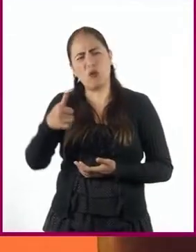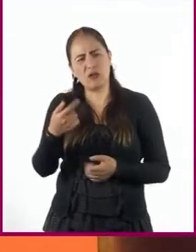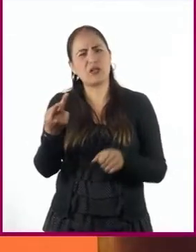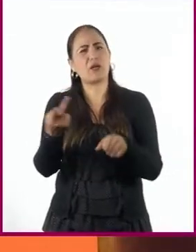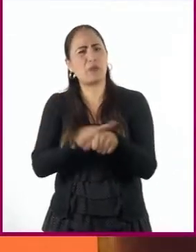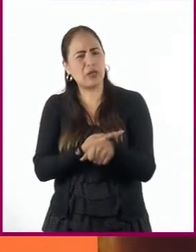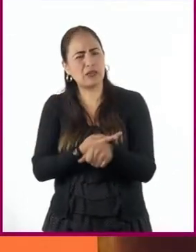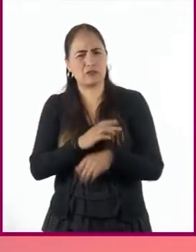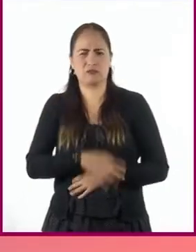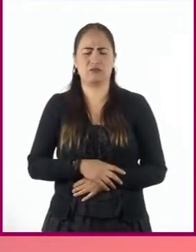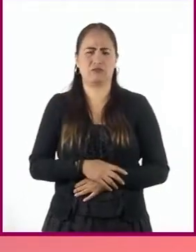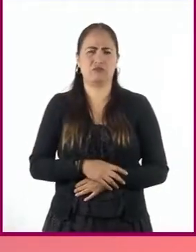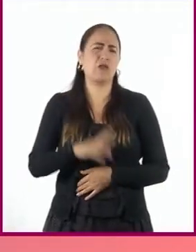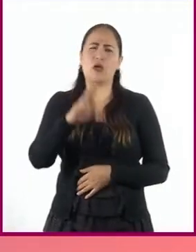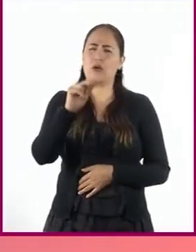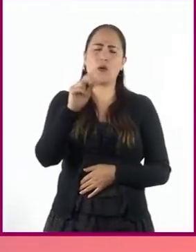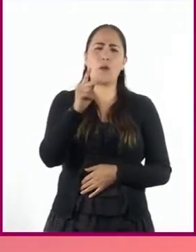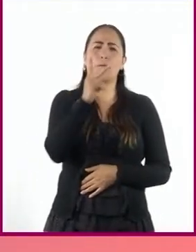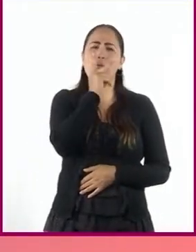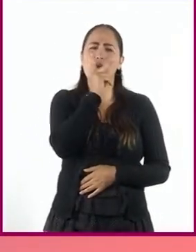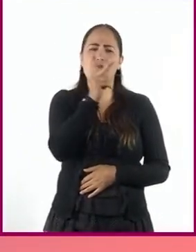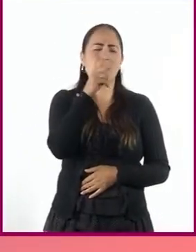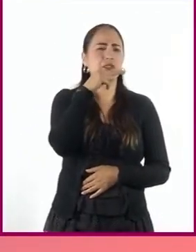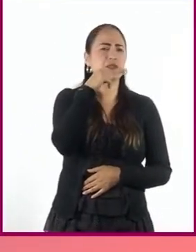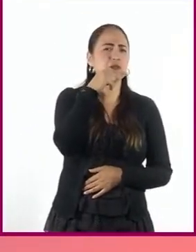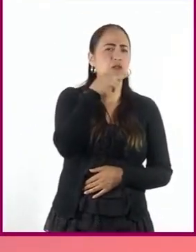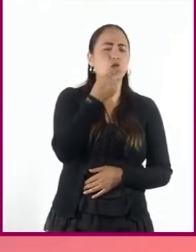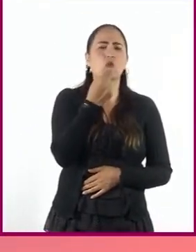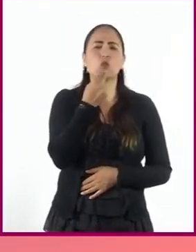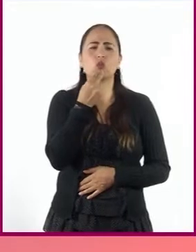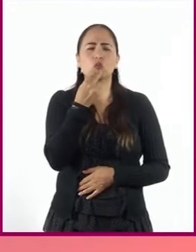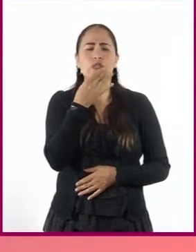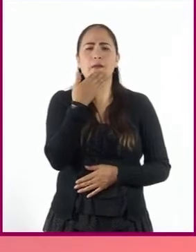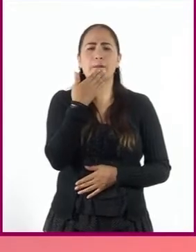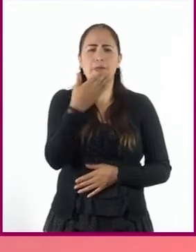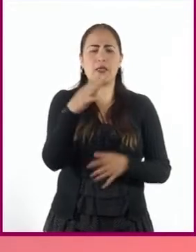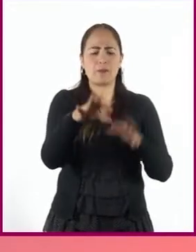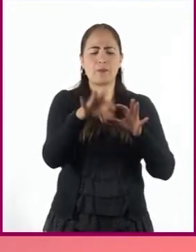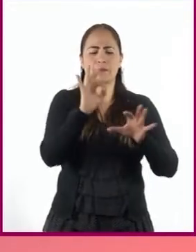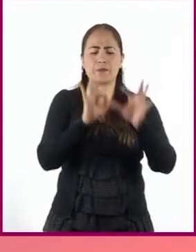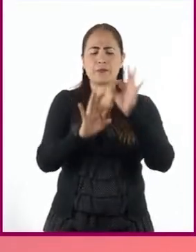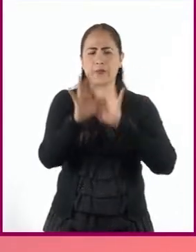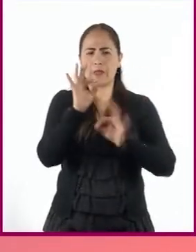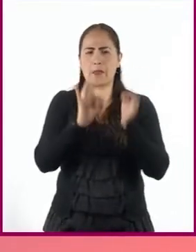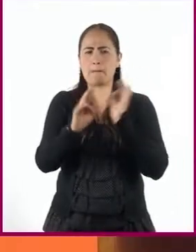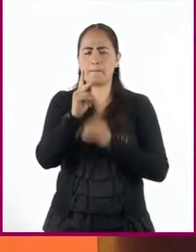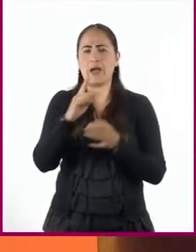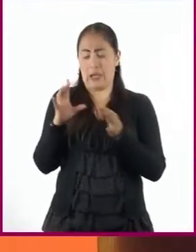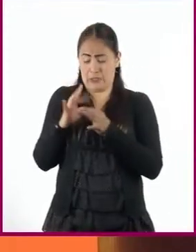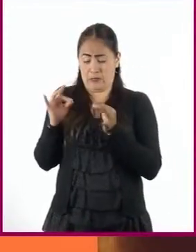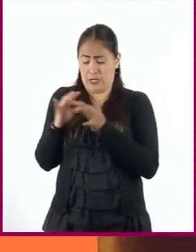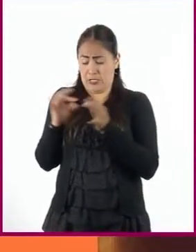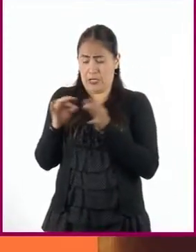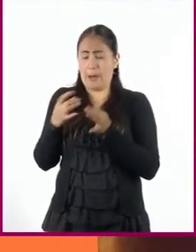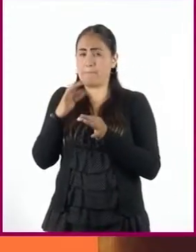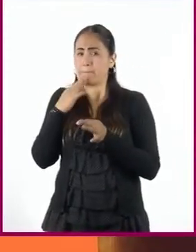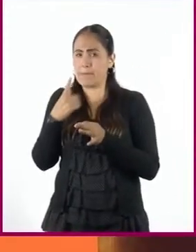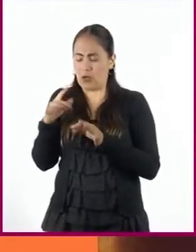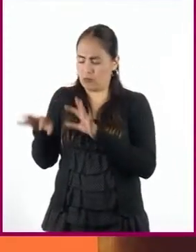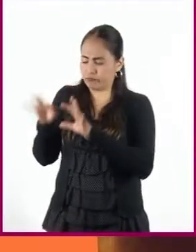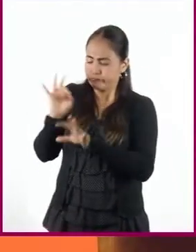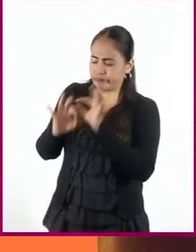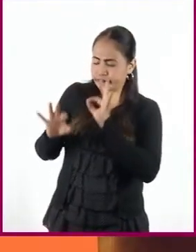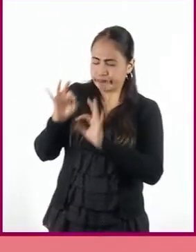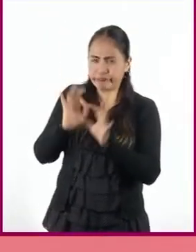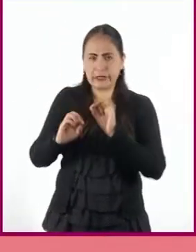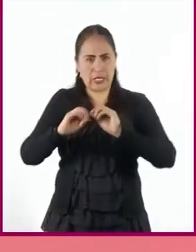acuden a distintas construcciones verbales para transmitir las distintas fases de su argumentación. Aunque puede ser que